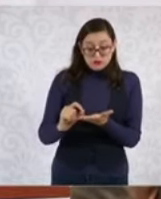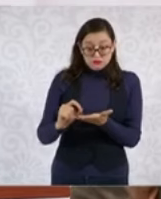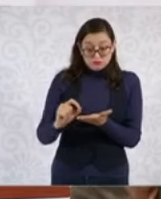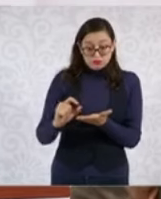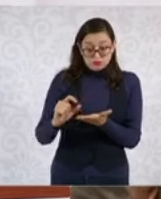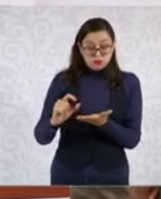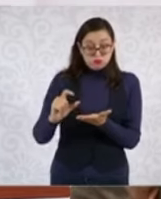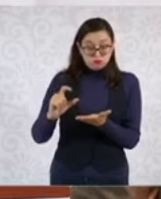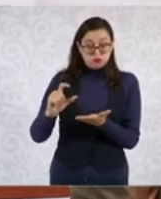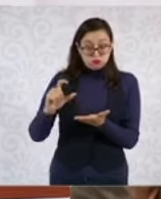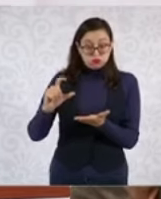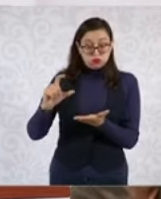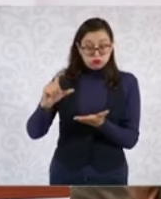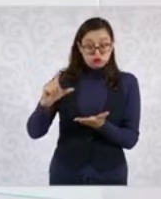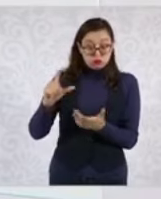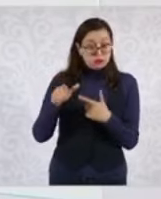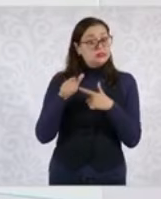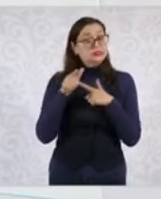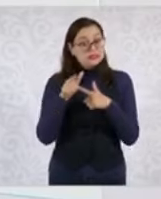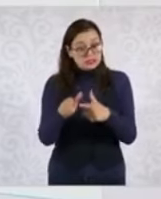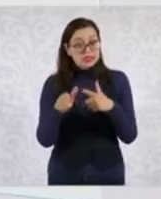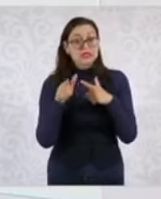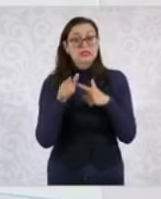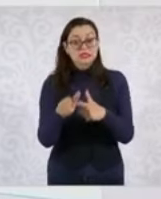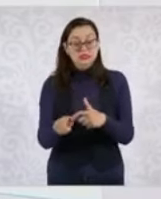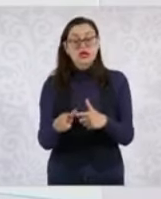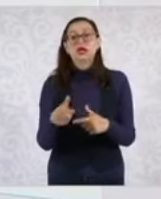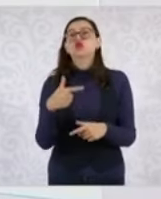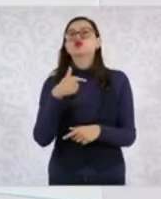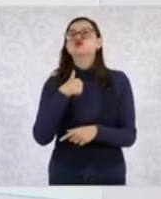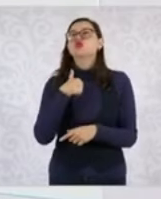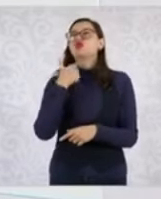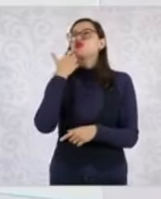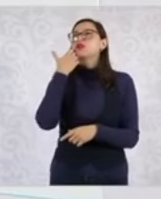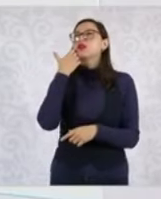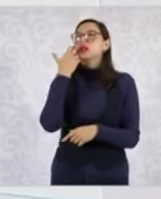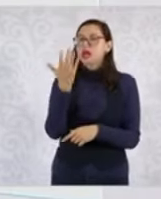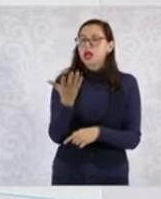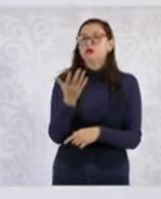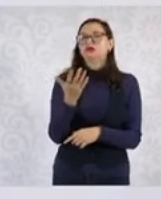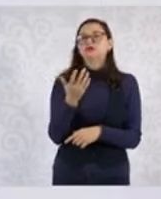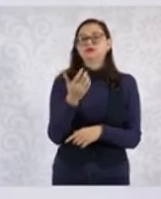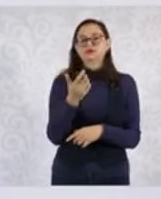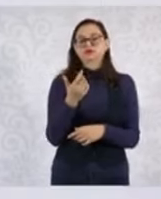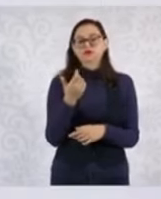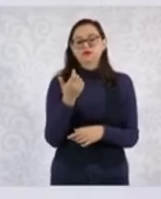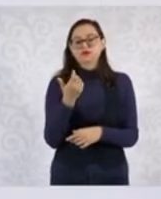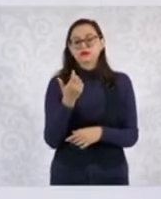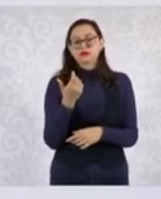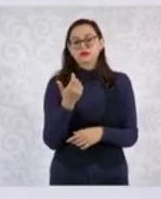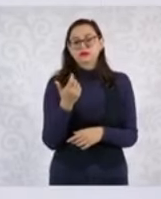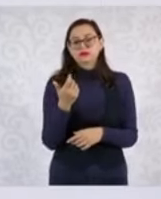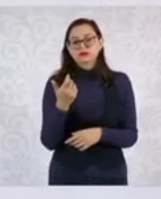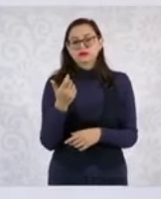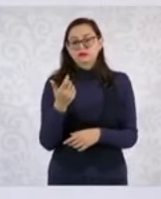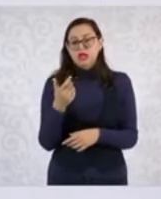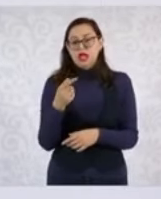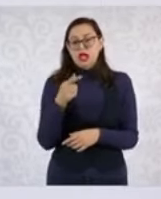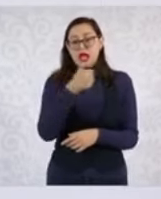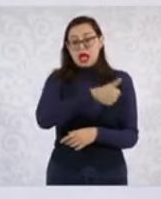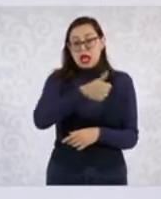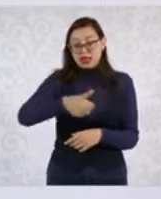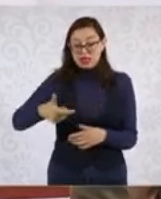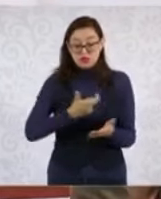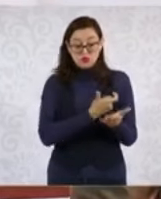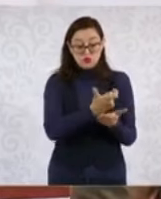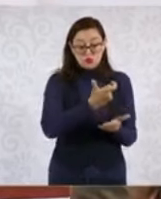importante. Nuestro objetivo es que llegue a dos… Que cada salario mínimo llegue a 2.5 canastas básicas.